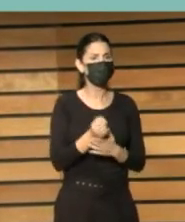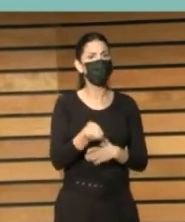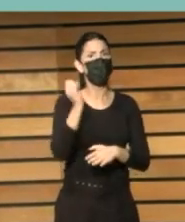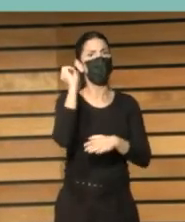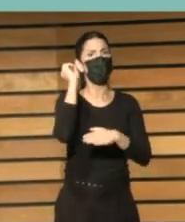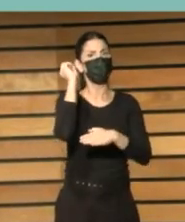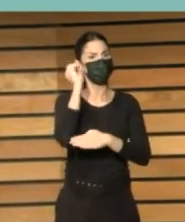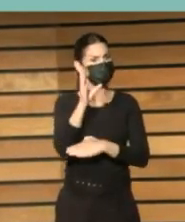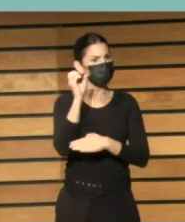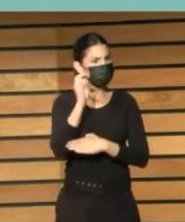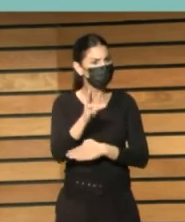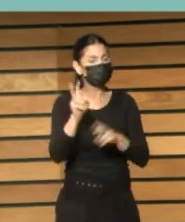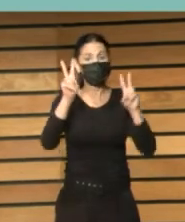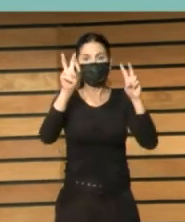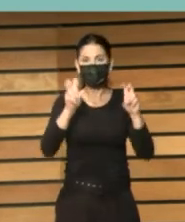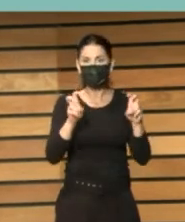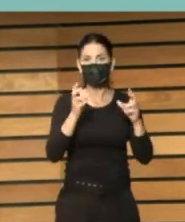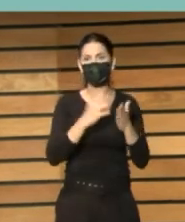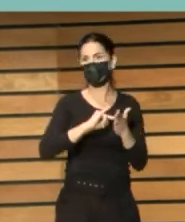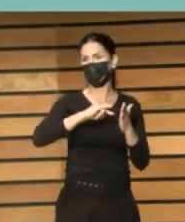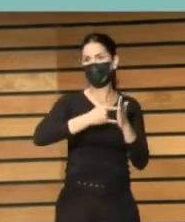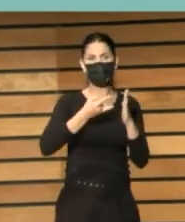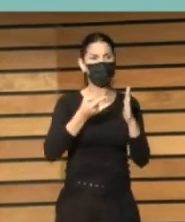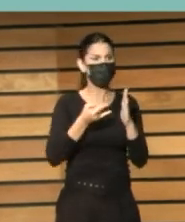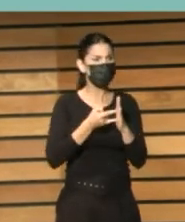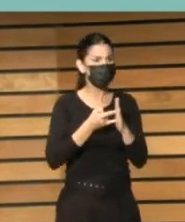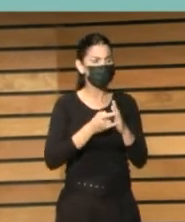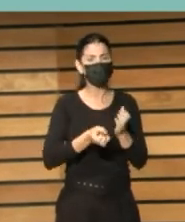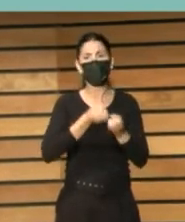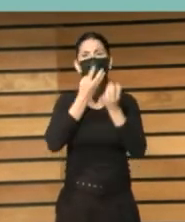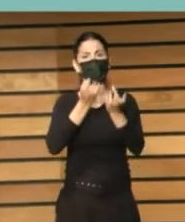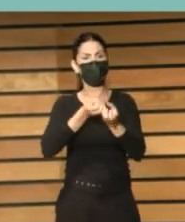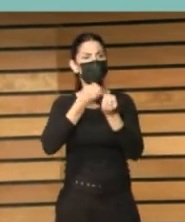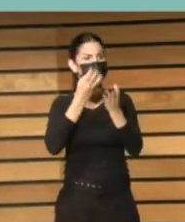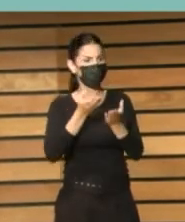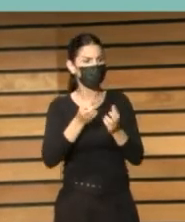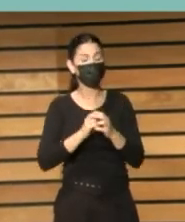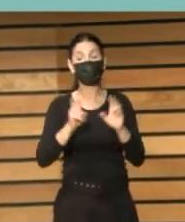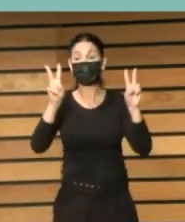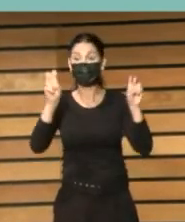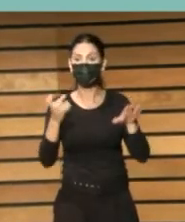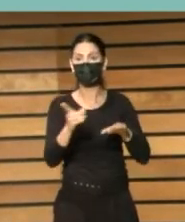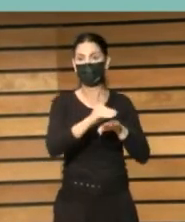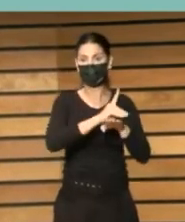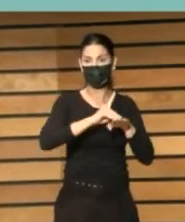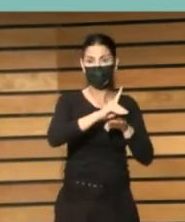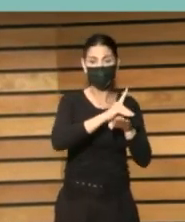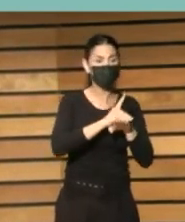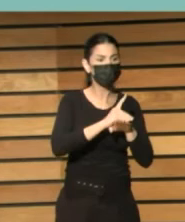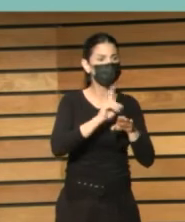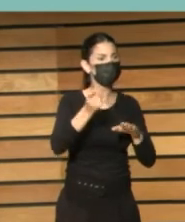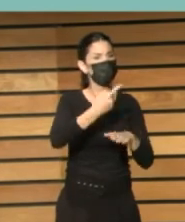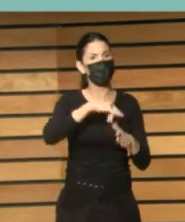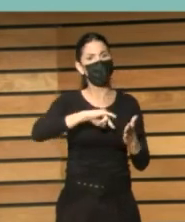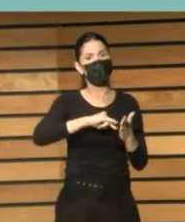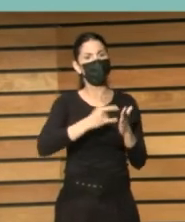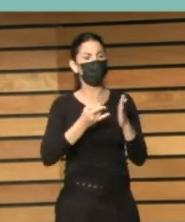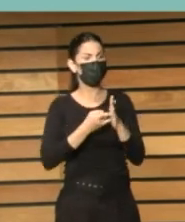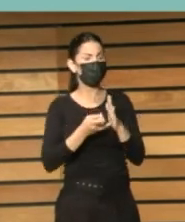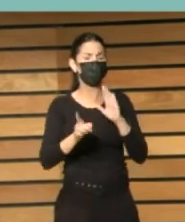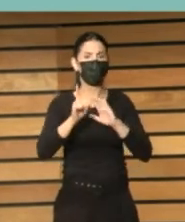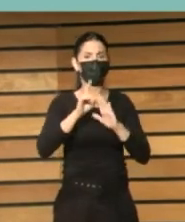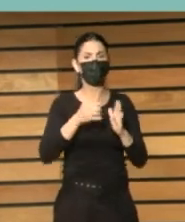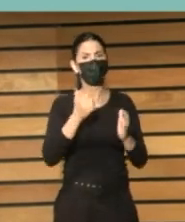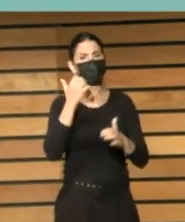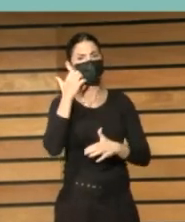ciudadanos en el acceso a los sistemas complejos de información de carácter digital pues eso implica un modelo complejo de gobernanza